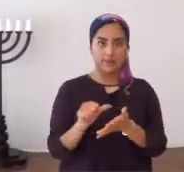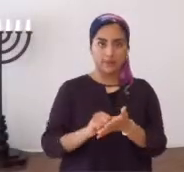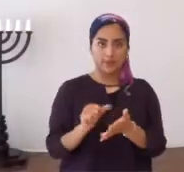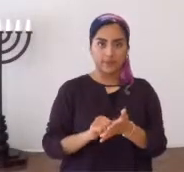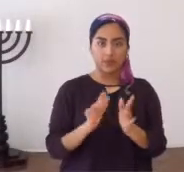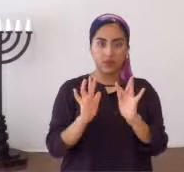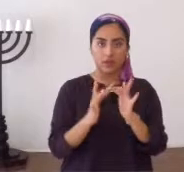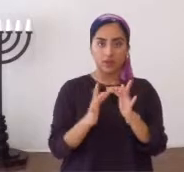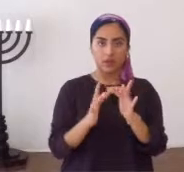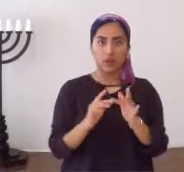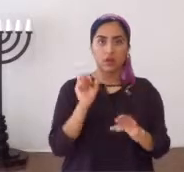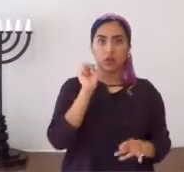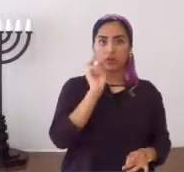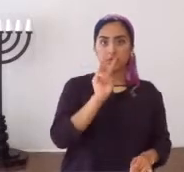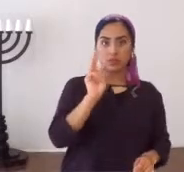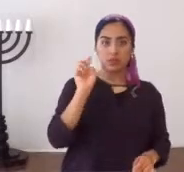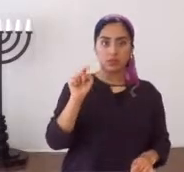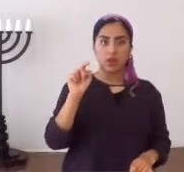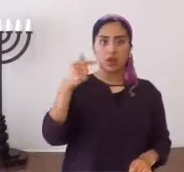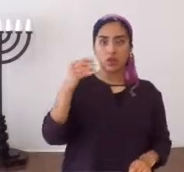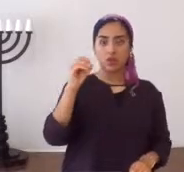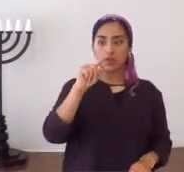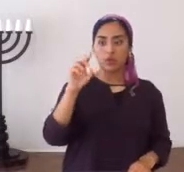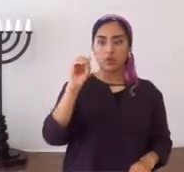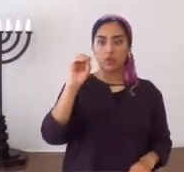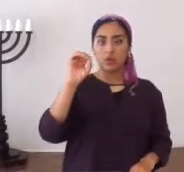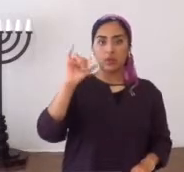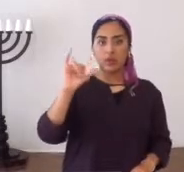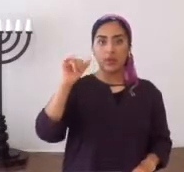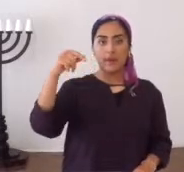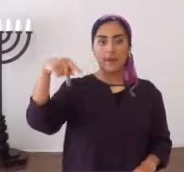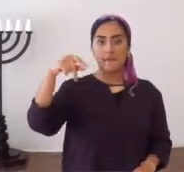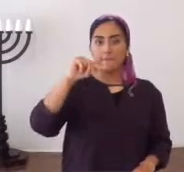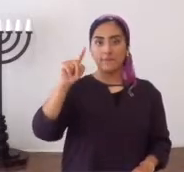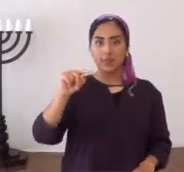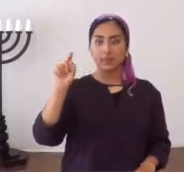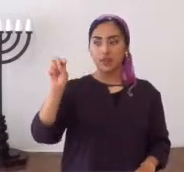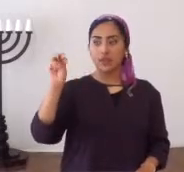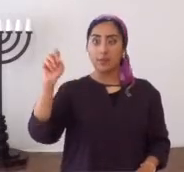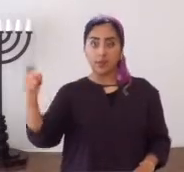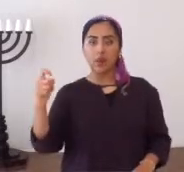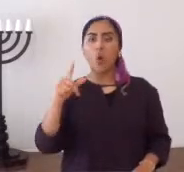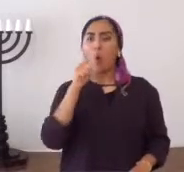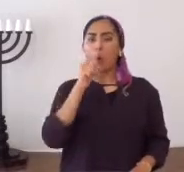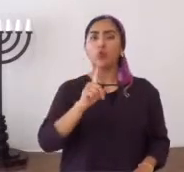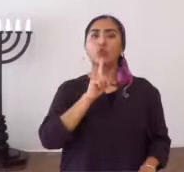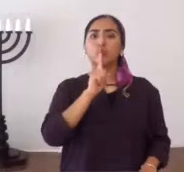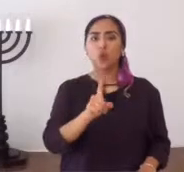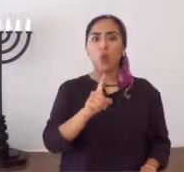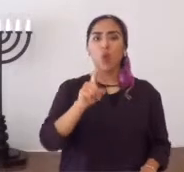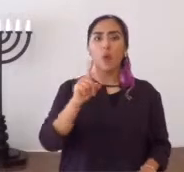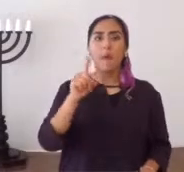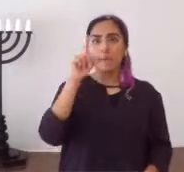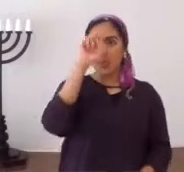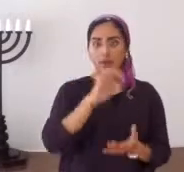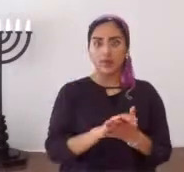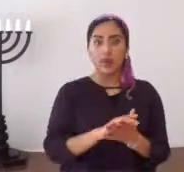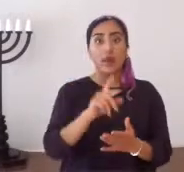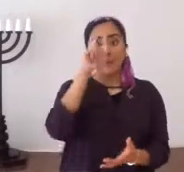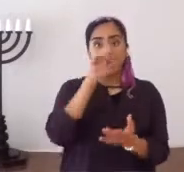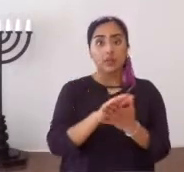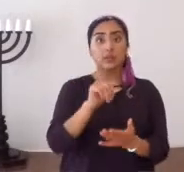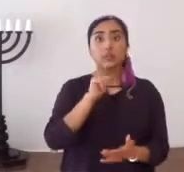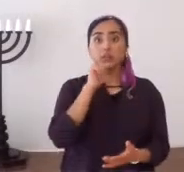en esta misma página de internet, www.soypaz.org, quien es un verdadero